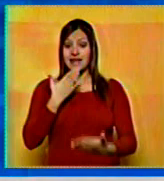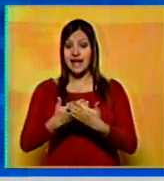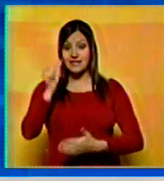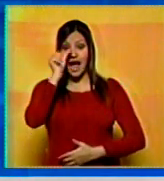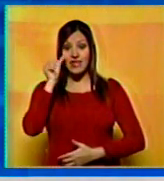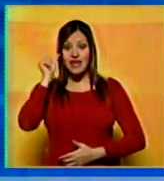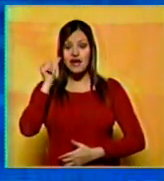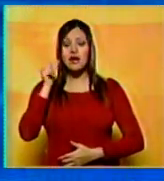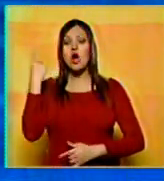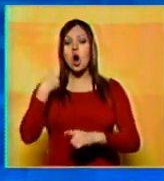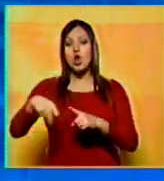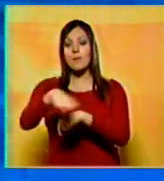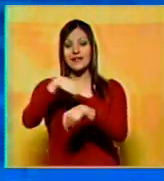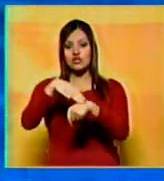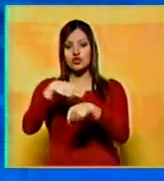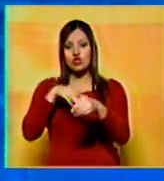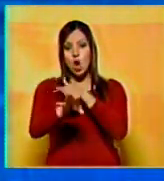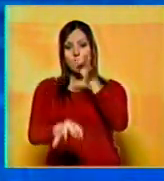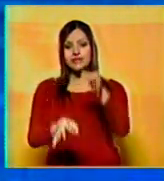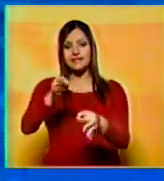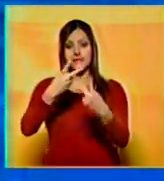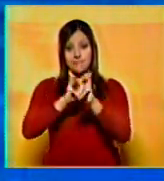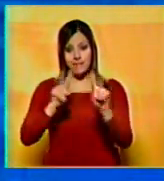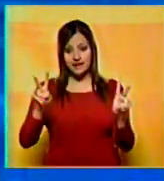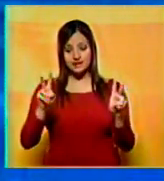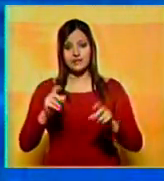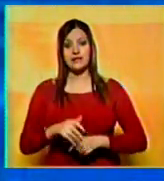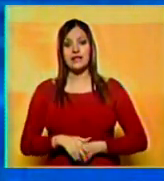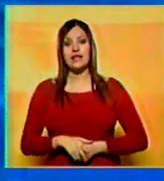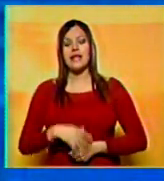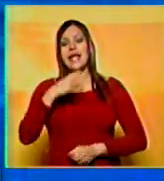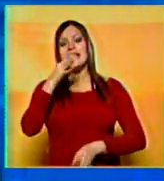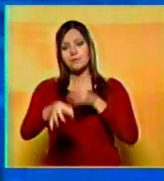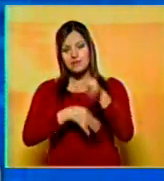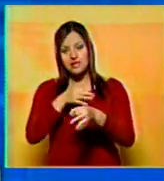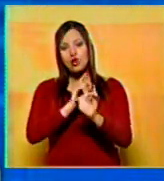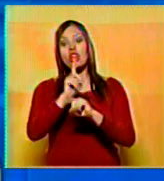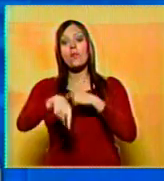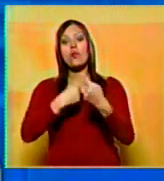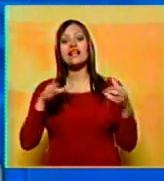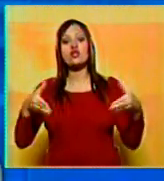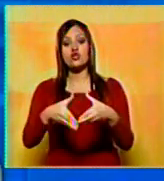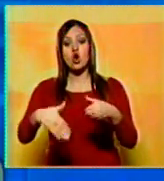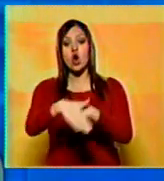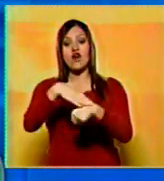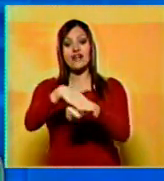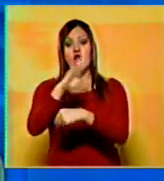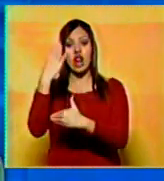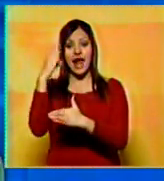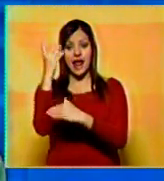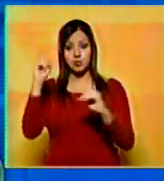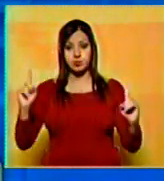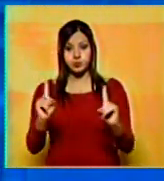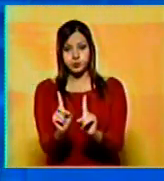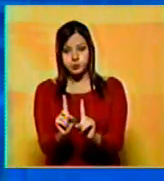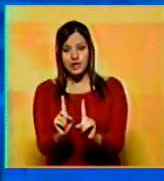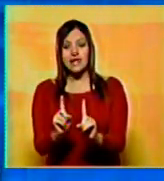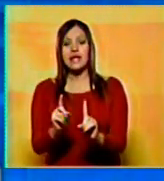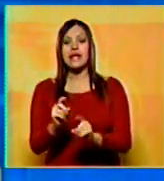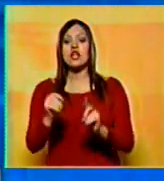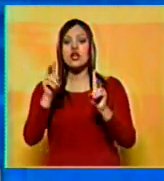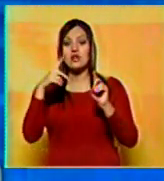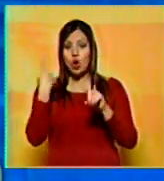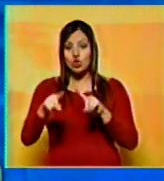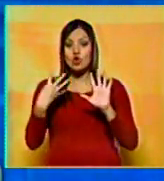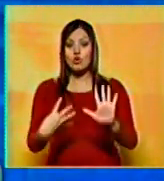El ministro de Interior, Justicia y Paz, Miguel Rodríguez Torres, tras reunirse con el gobernador del estado Lara, Henry Falcón, y los nuevos